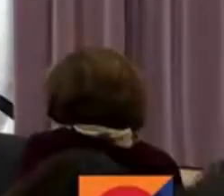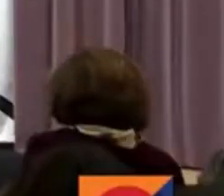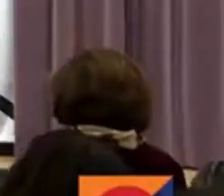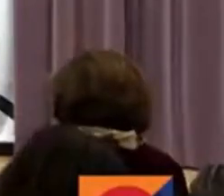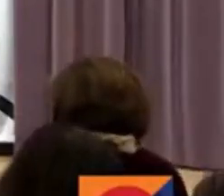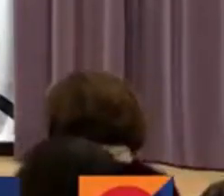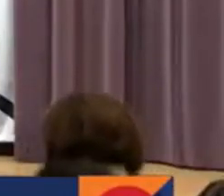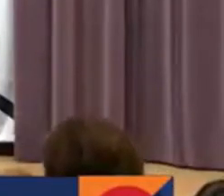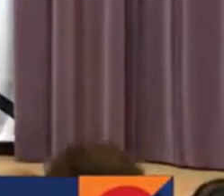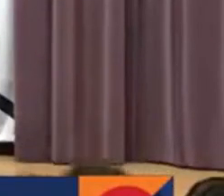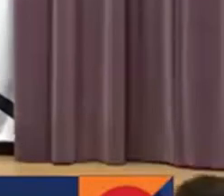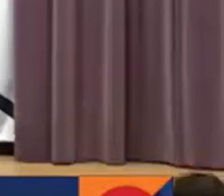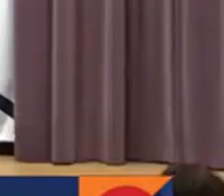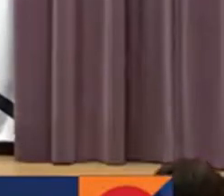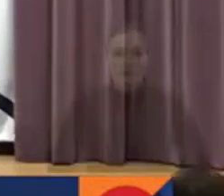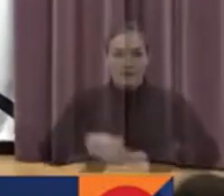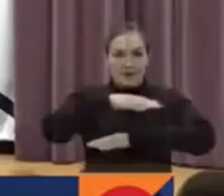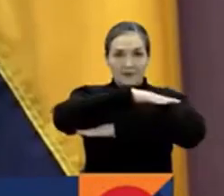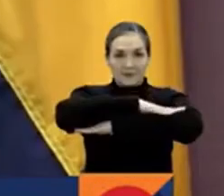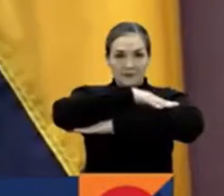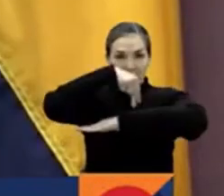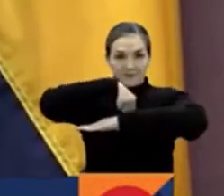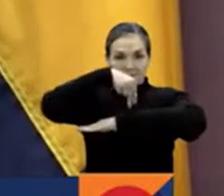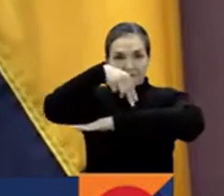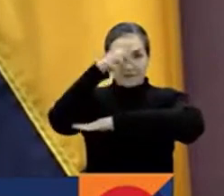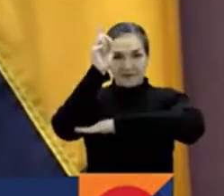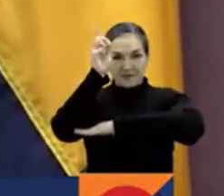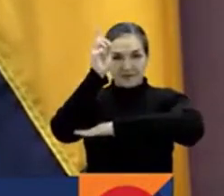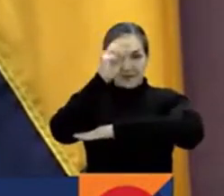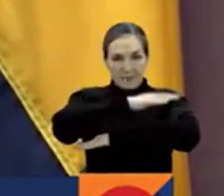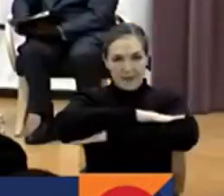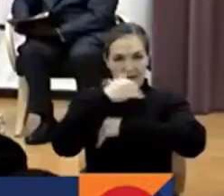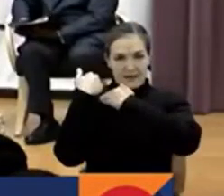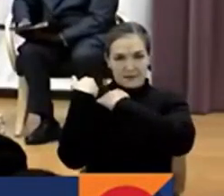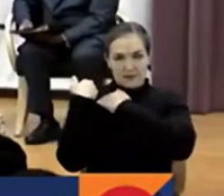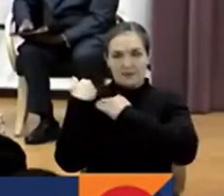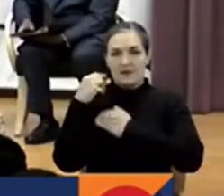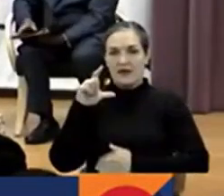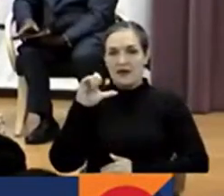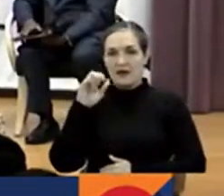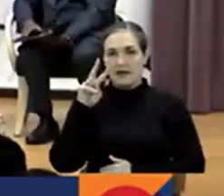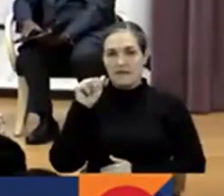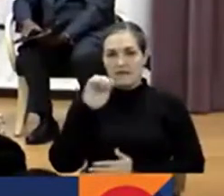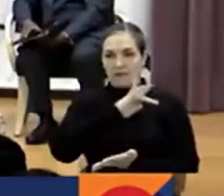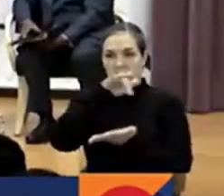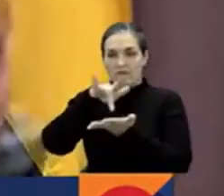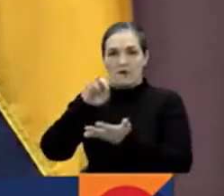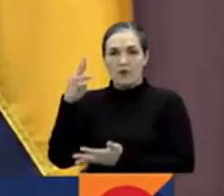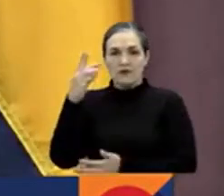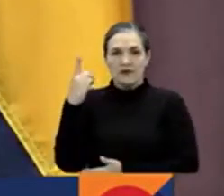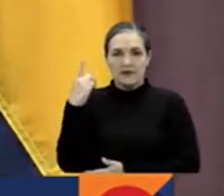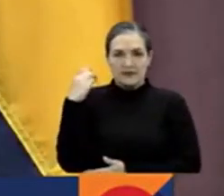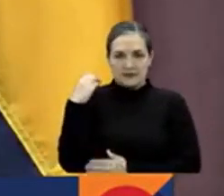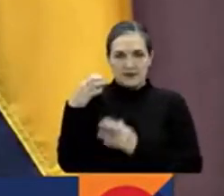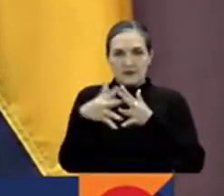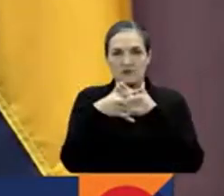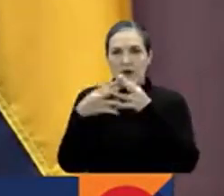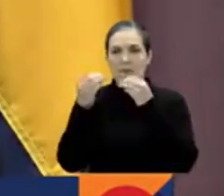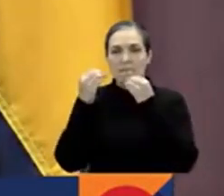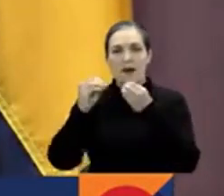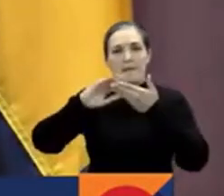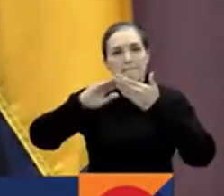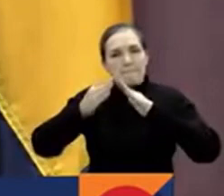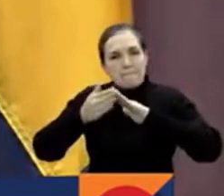El canciller Álvaro Leiva está en Washington. Lucha contra las drogas, migración, paz total y protección de la Amazonía.